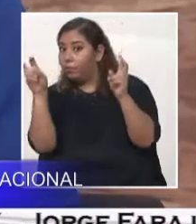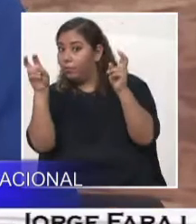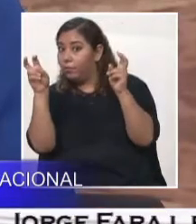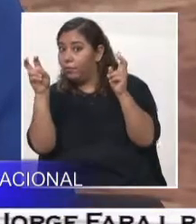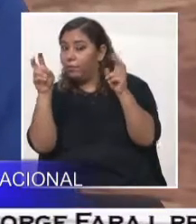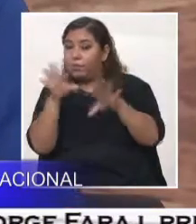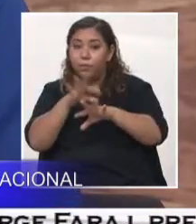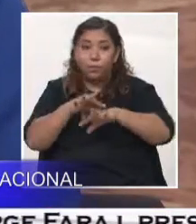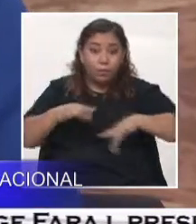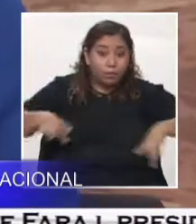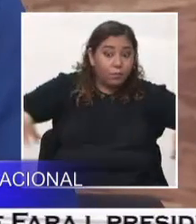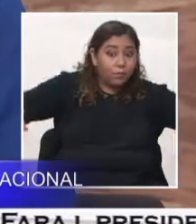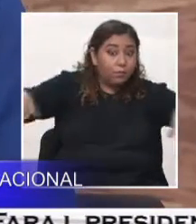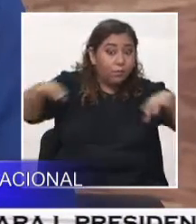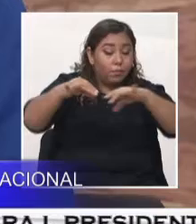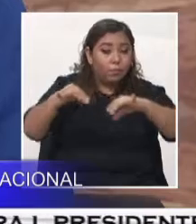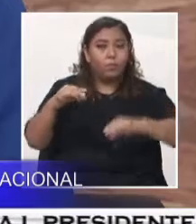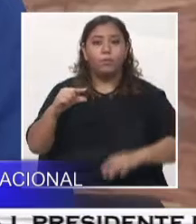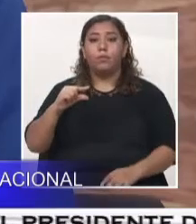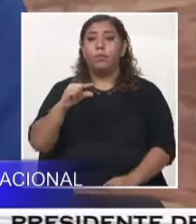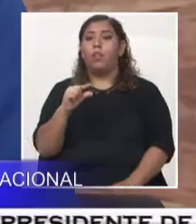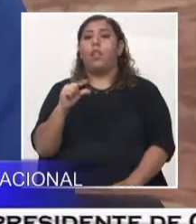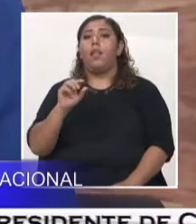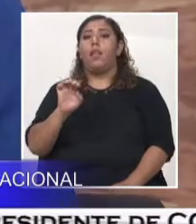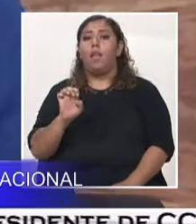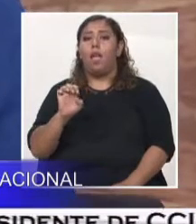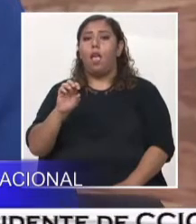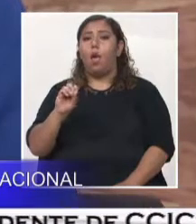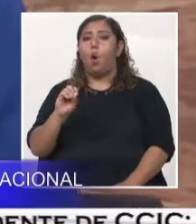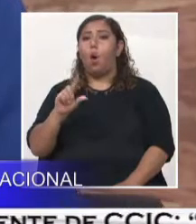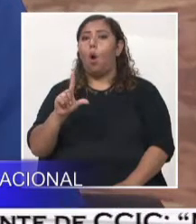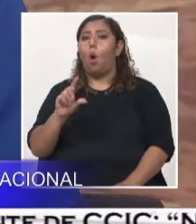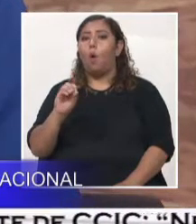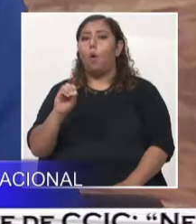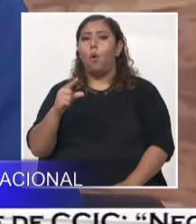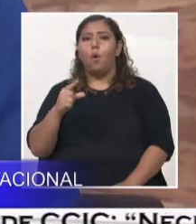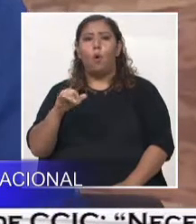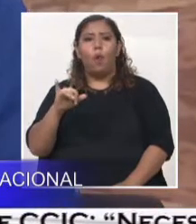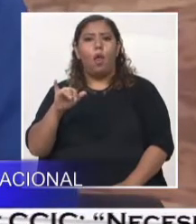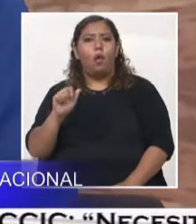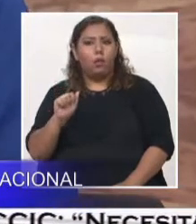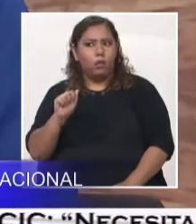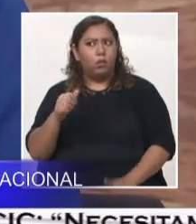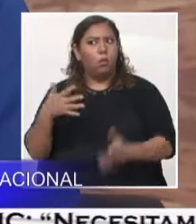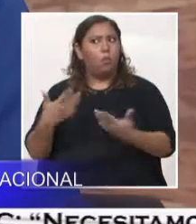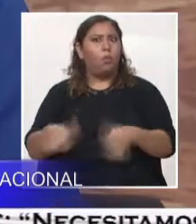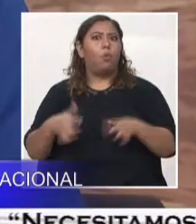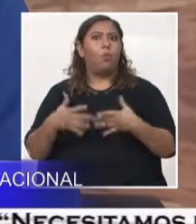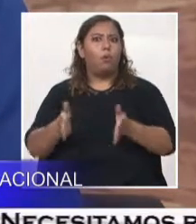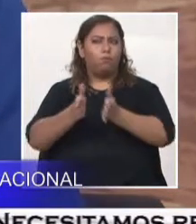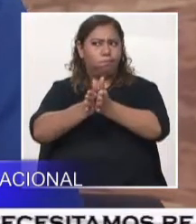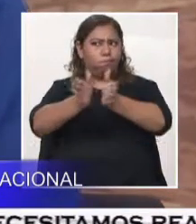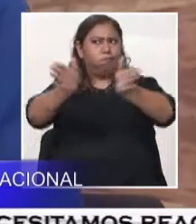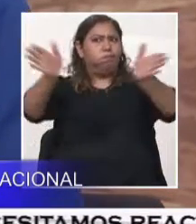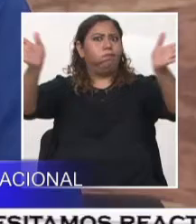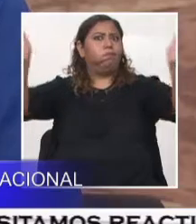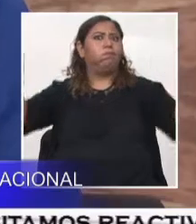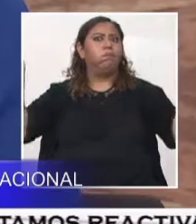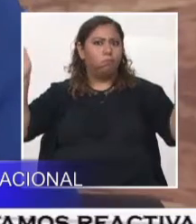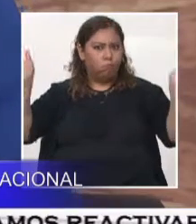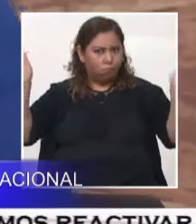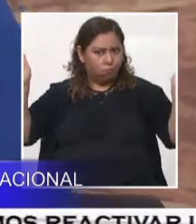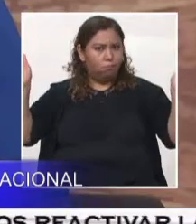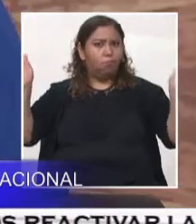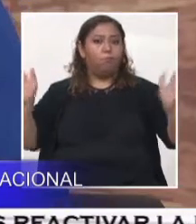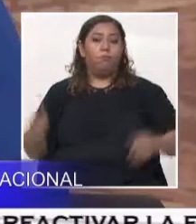geología, oportunidades, ahí están, solo es de explotarlas, de repente es interesante tener